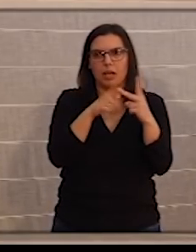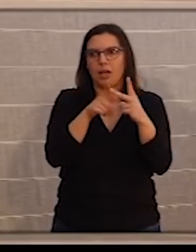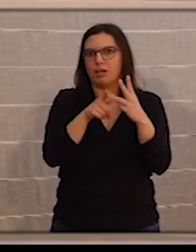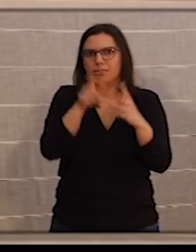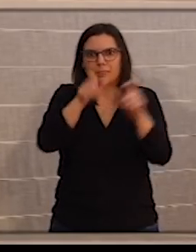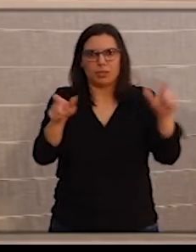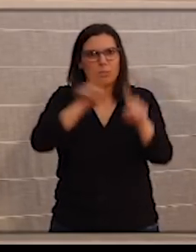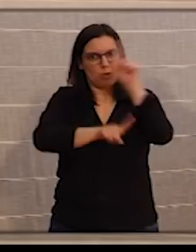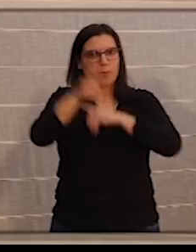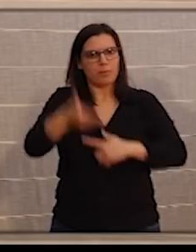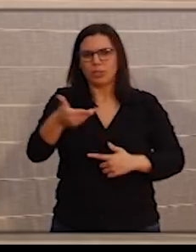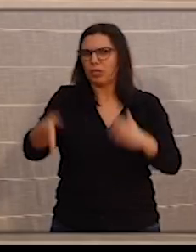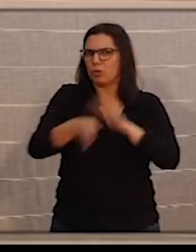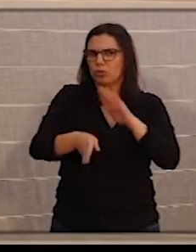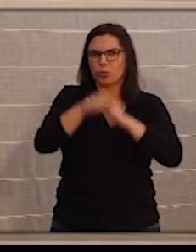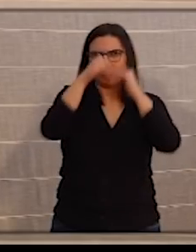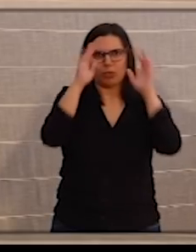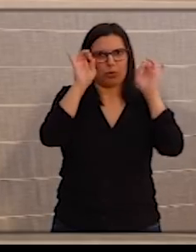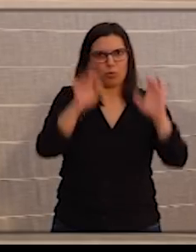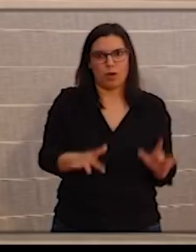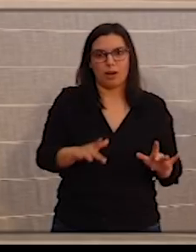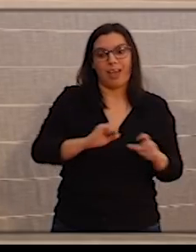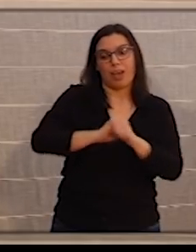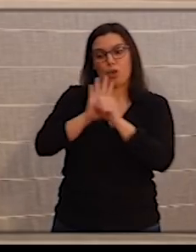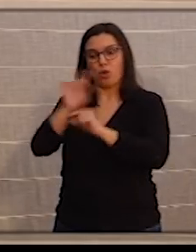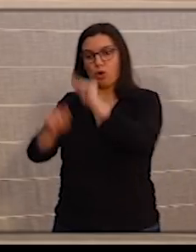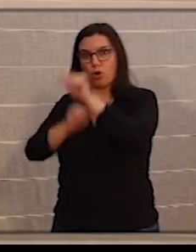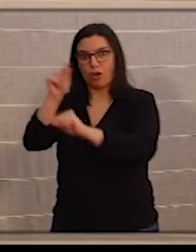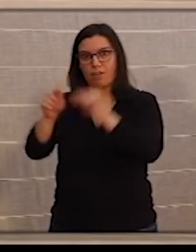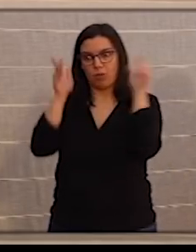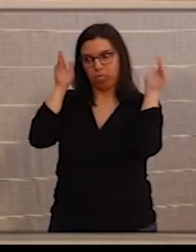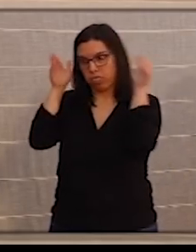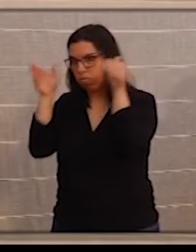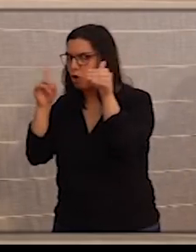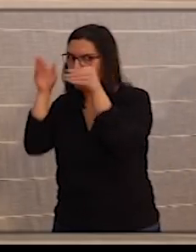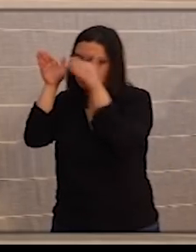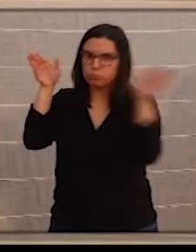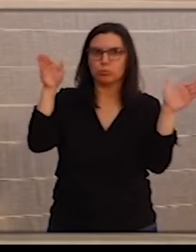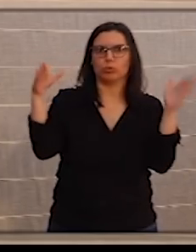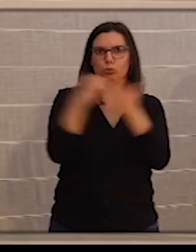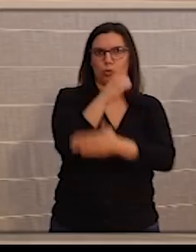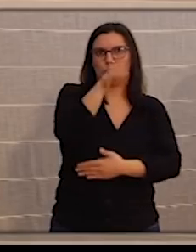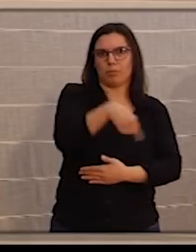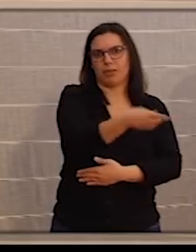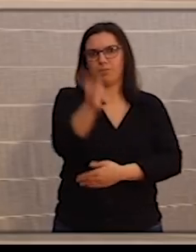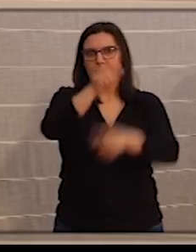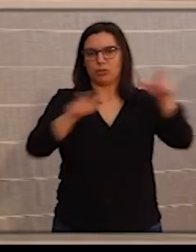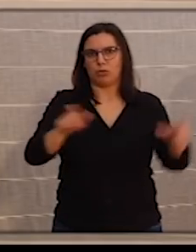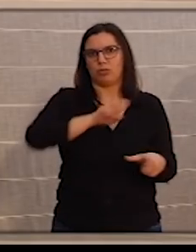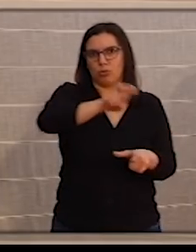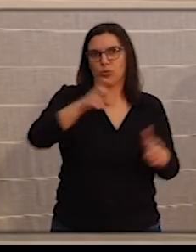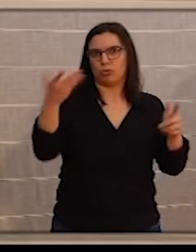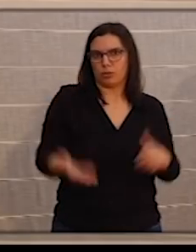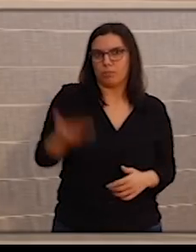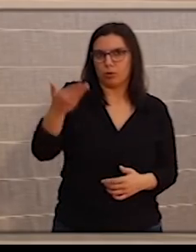problemas importantes. Nuestra atención al coronavirus no nos va a distraer de la atención que necesitan y precisan